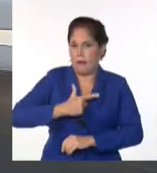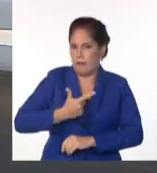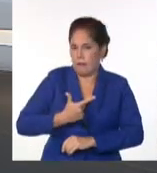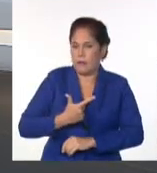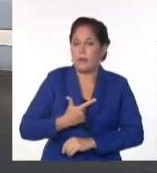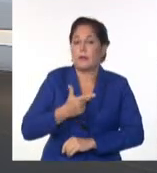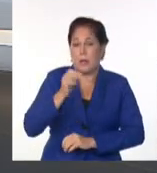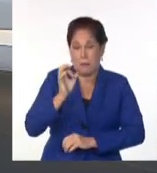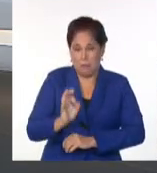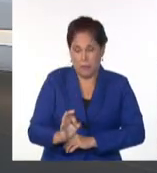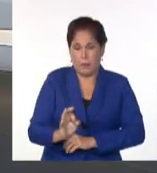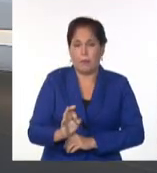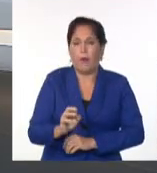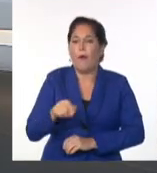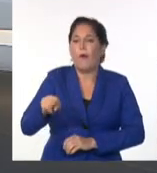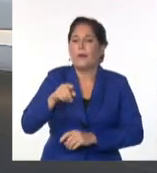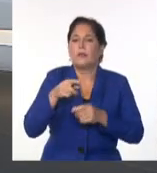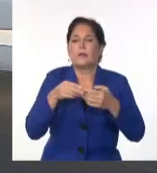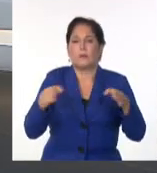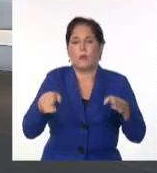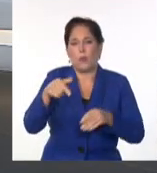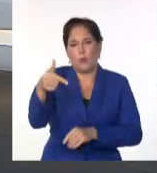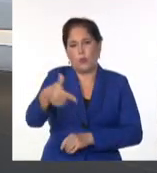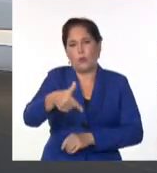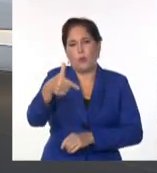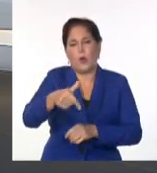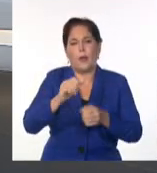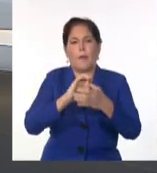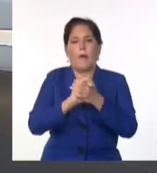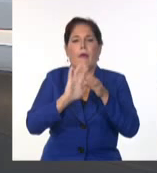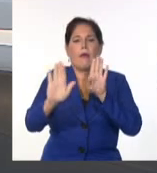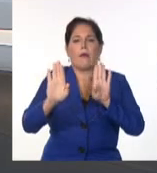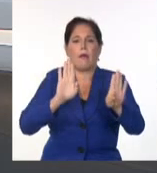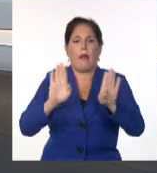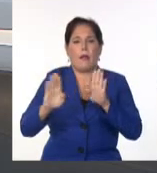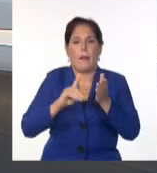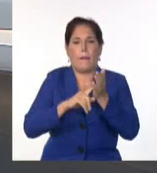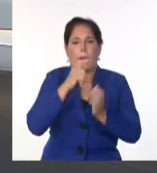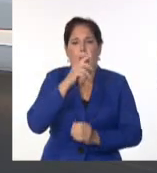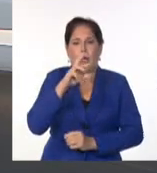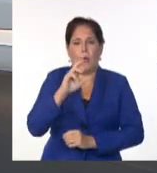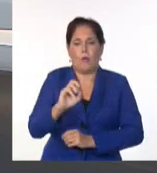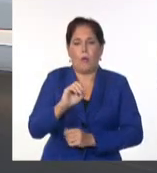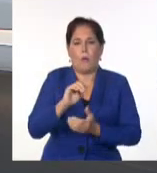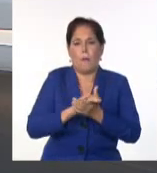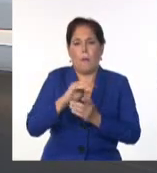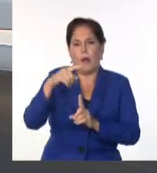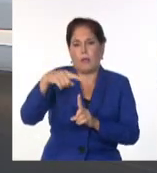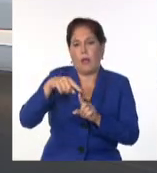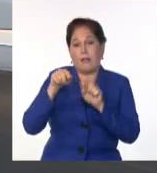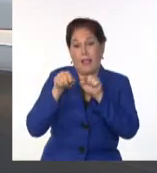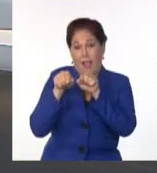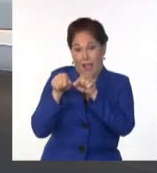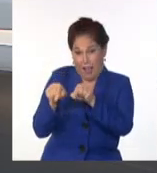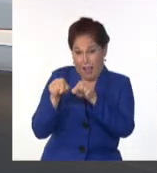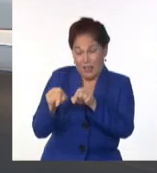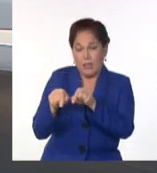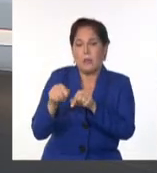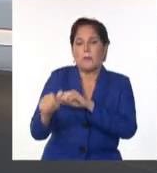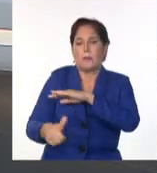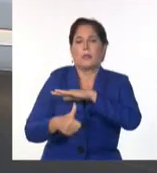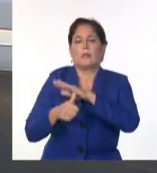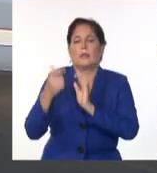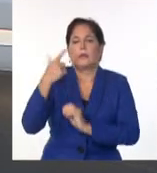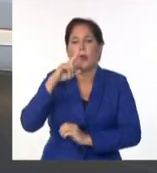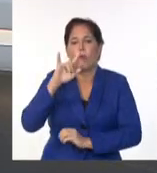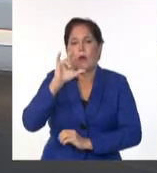Villa Soberón se inauguró este jueves en la Galería de Arte Pedro Esquerré de Matanzas. Al encuentro asistieron la presidenta de la UNIAC,